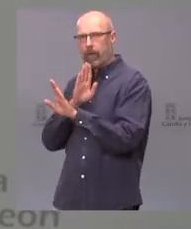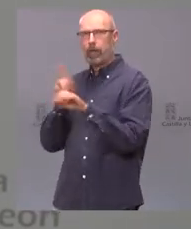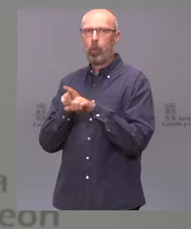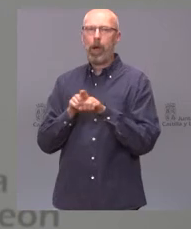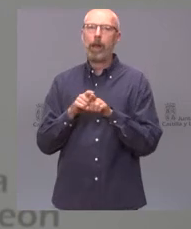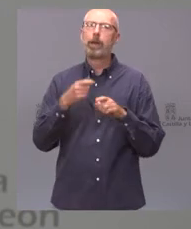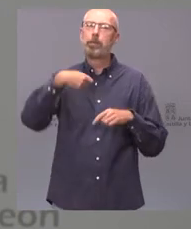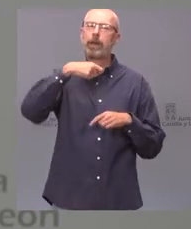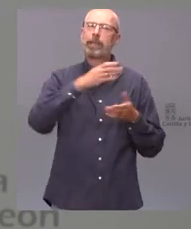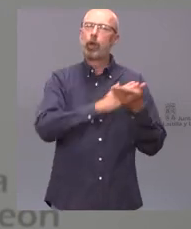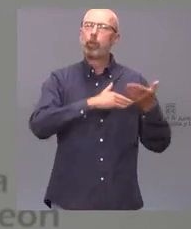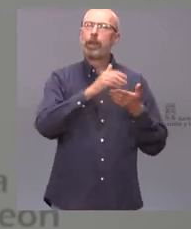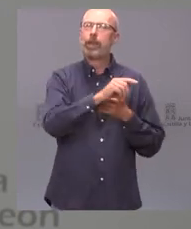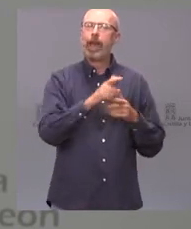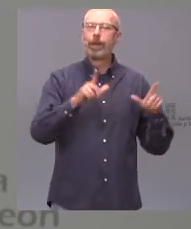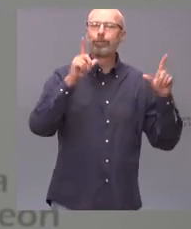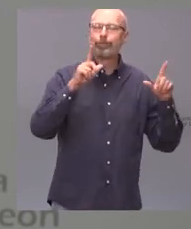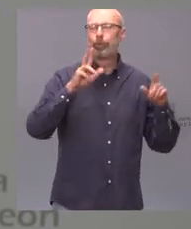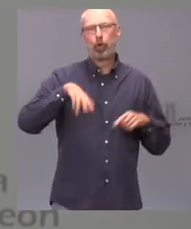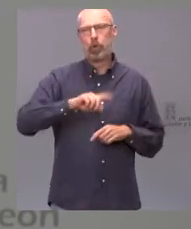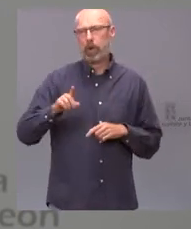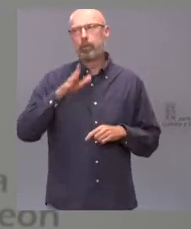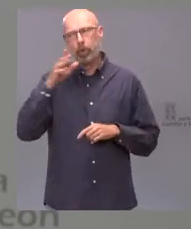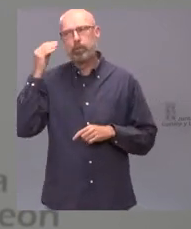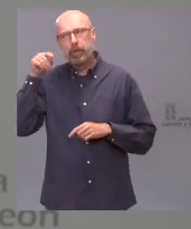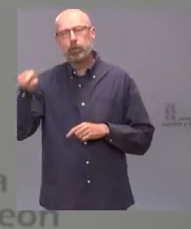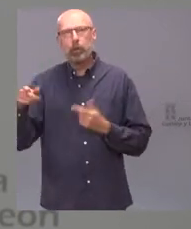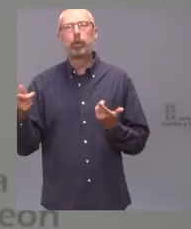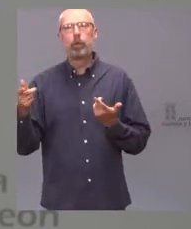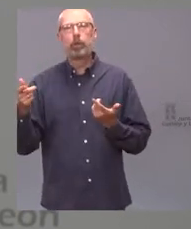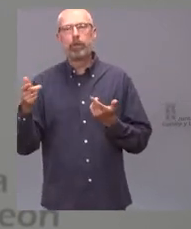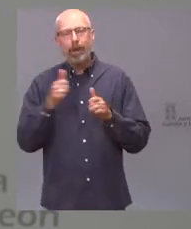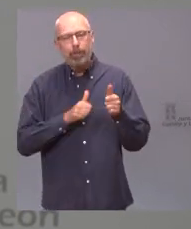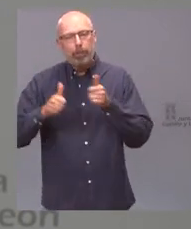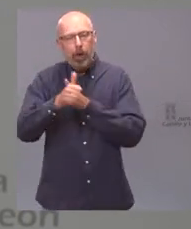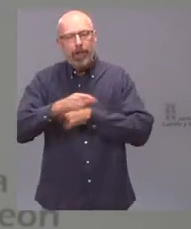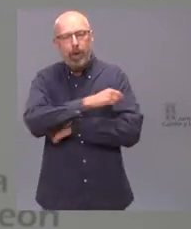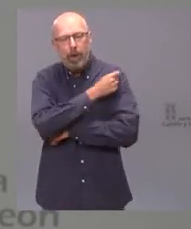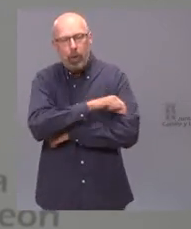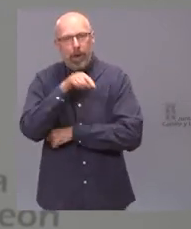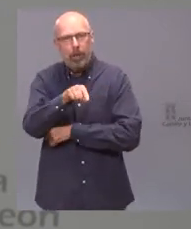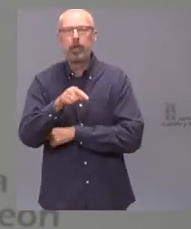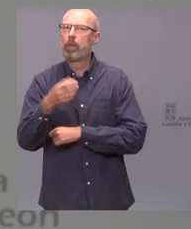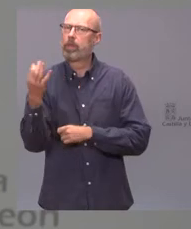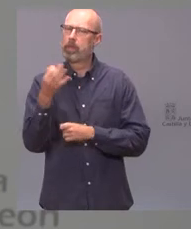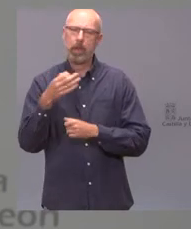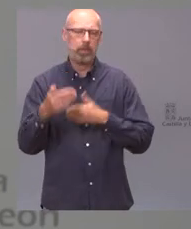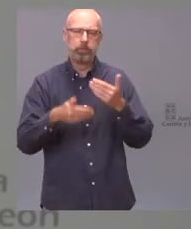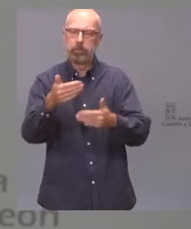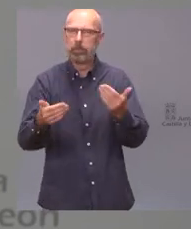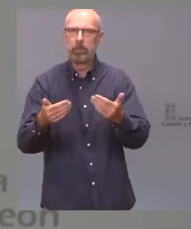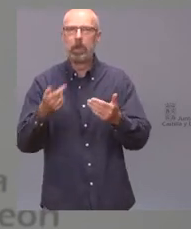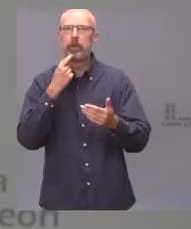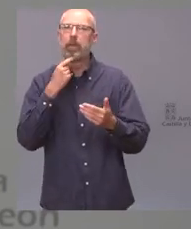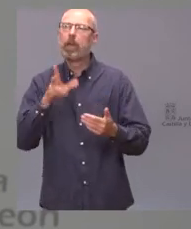nacional de nuestro país en los próximos meses y pido al gobierno de España que no piense tanto pues esto en quién se pone la medalla sino en